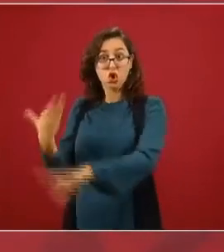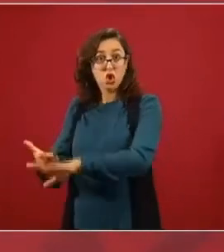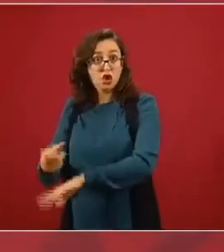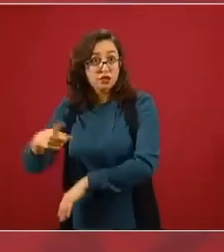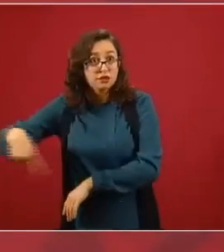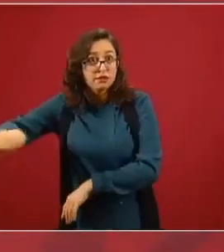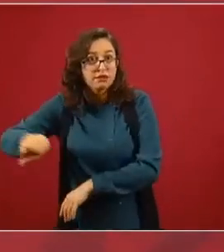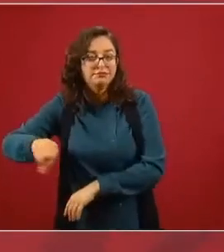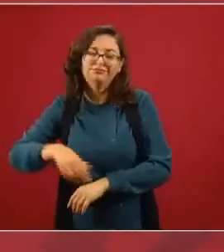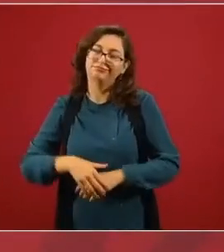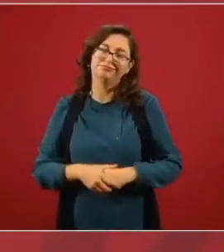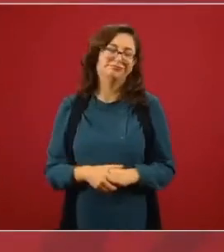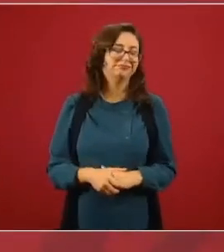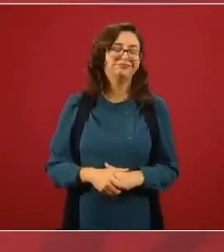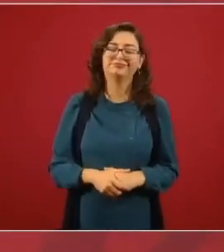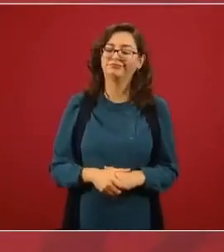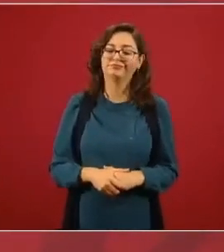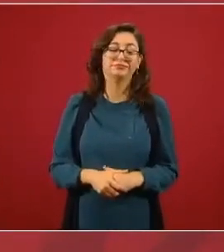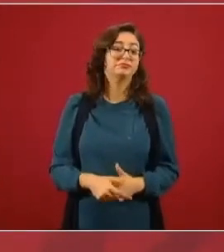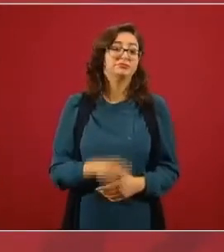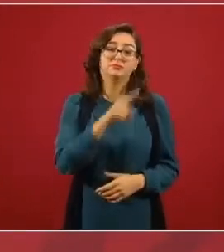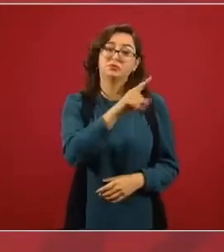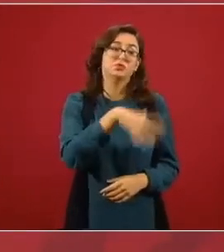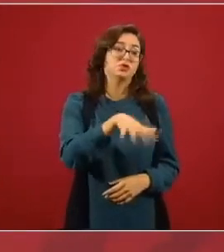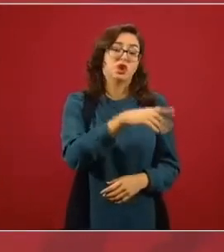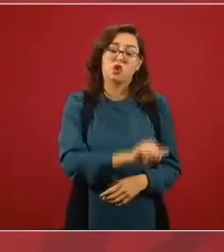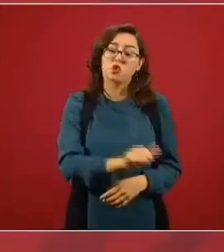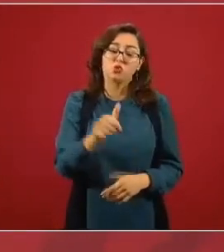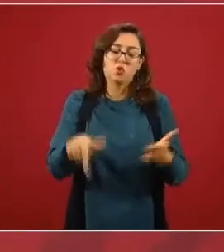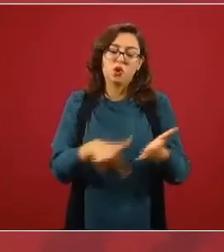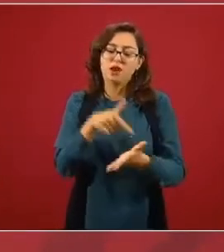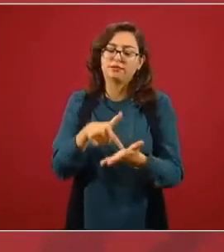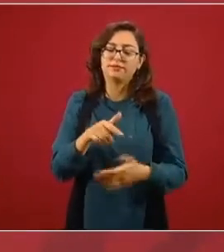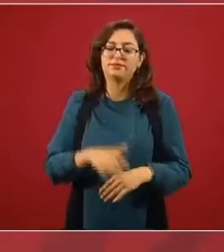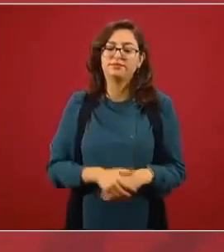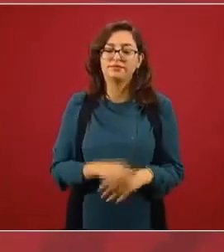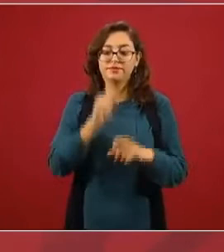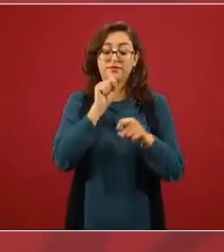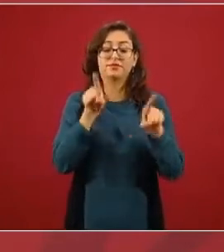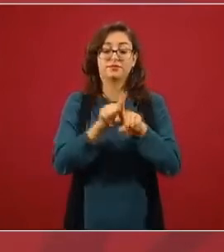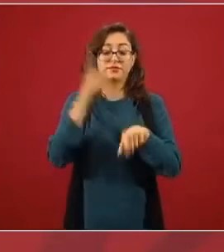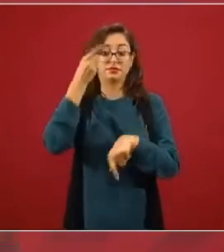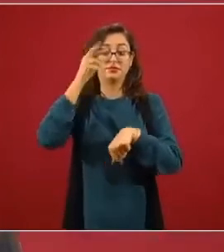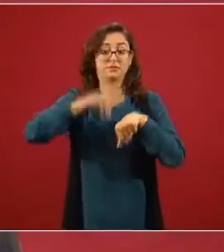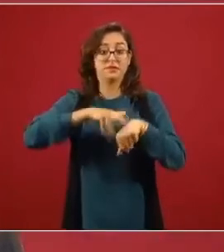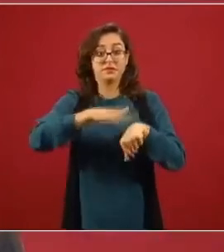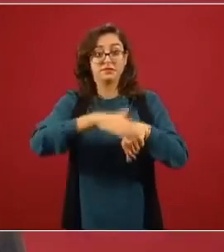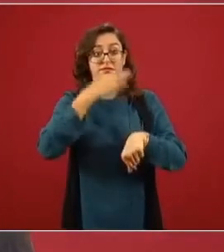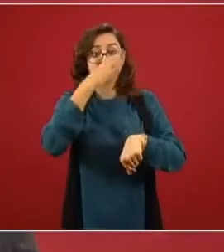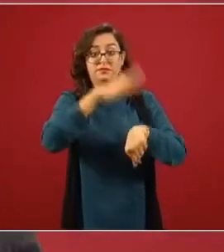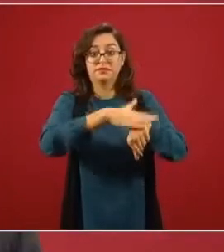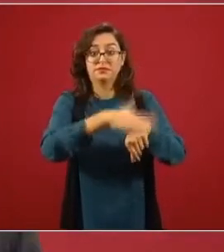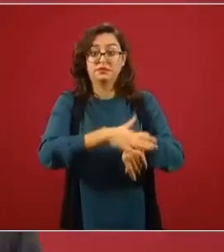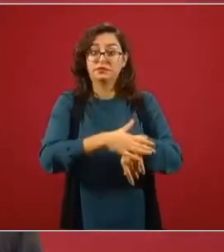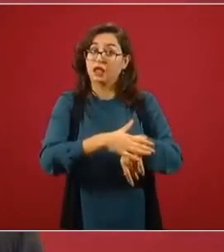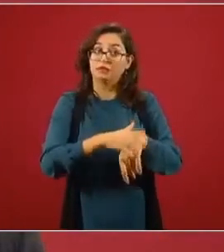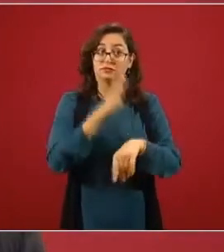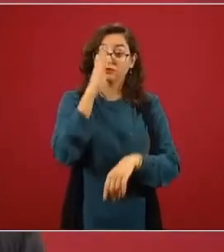Ya que se busquen otras opciones. Además, yo les dije a los directivos de que no se podía